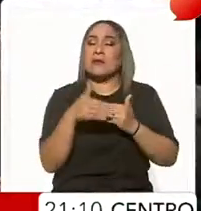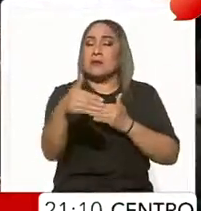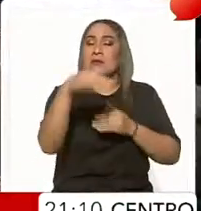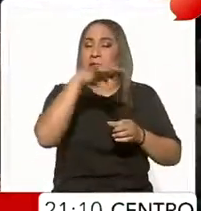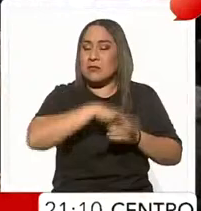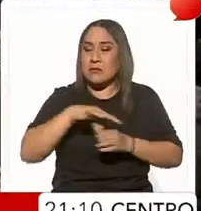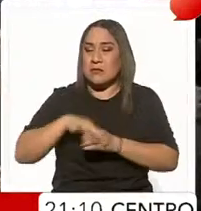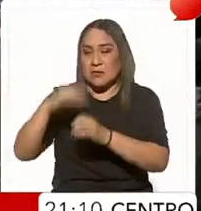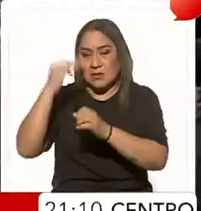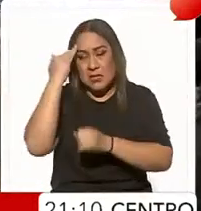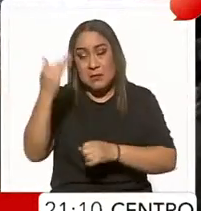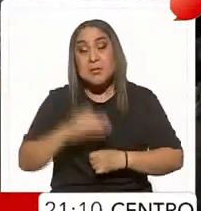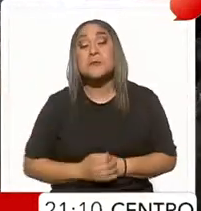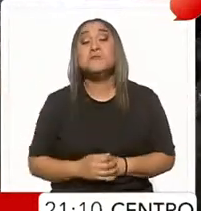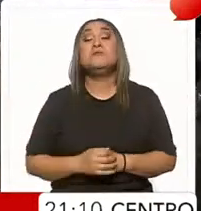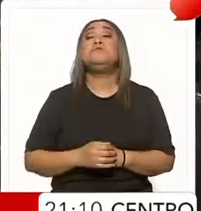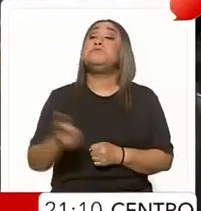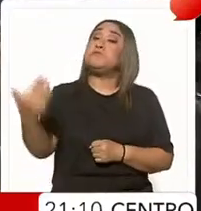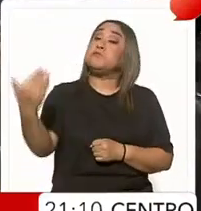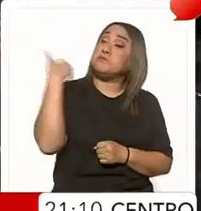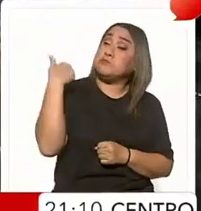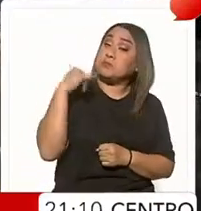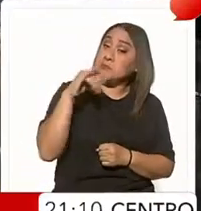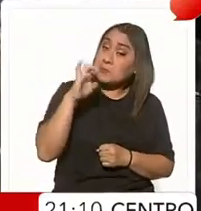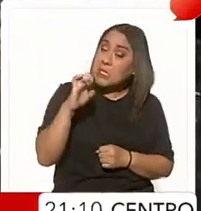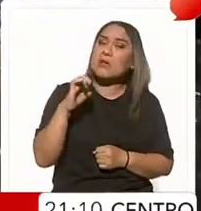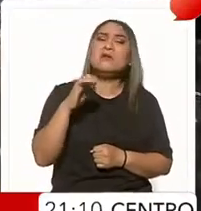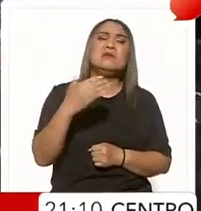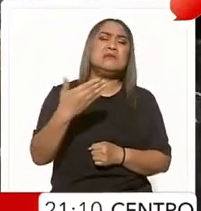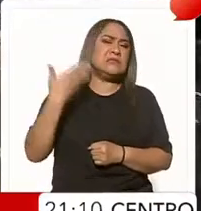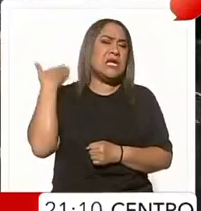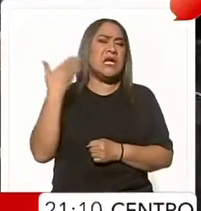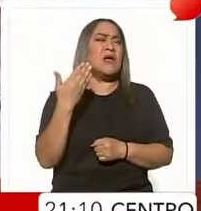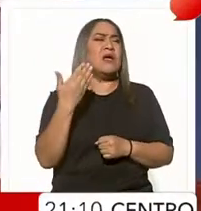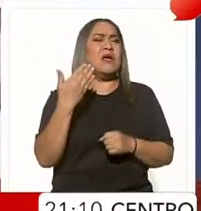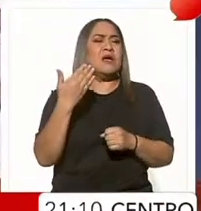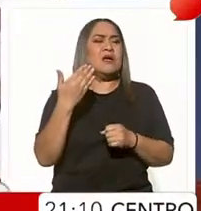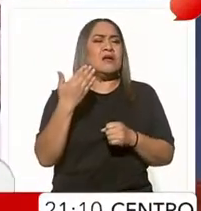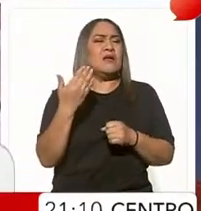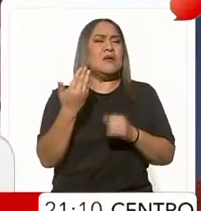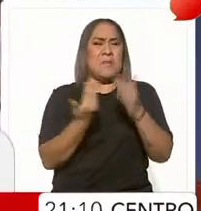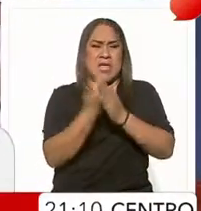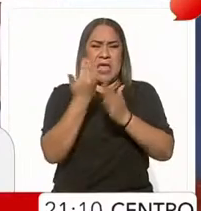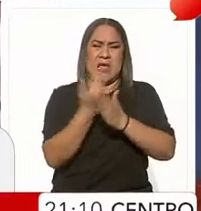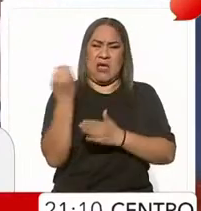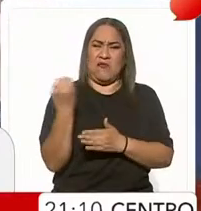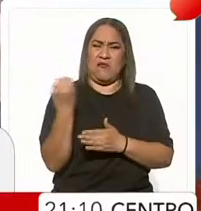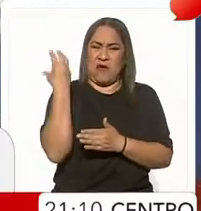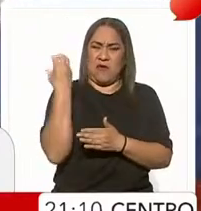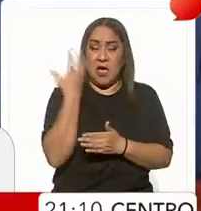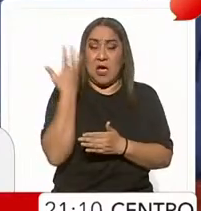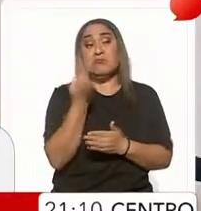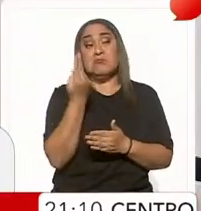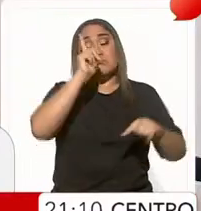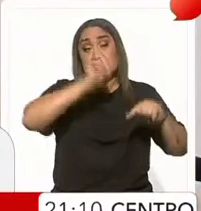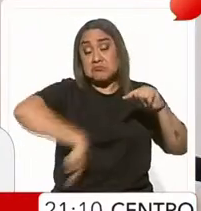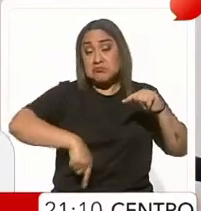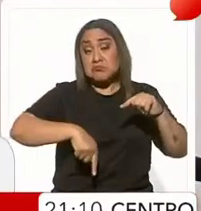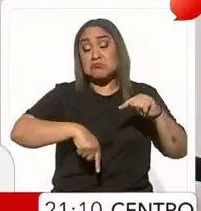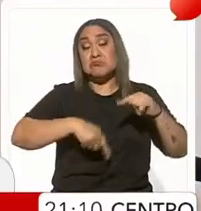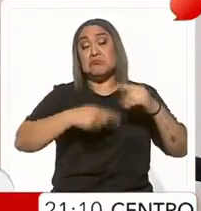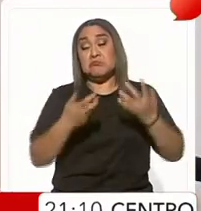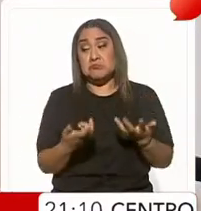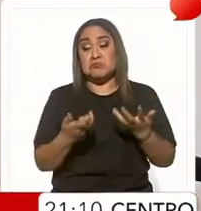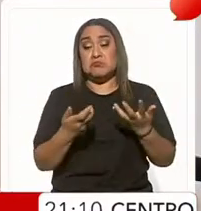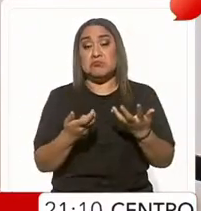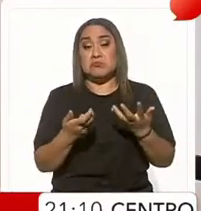Ya me pidieron que bajáramos una conferencia mañanera, aunque no le guste a Lorenzo